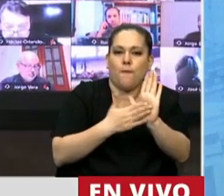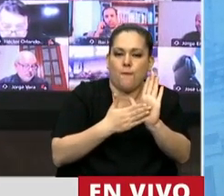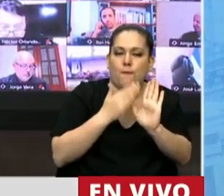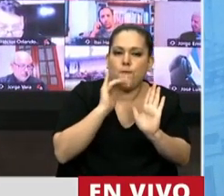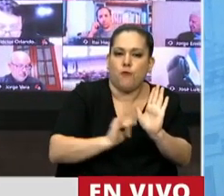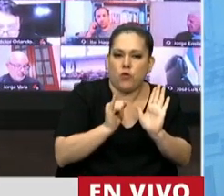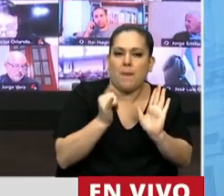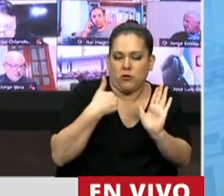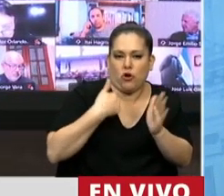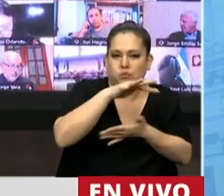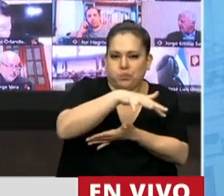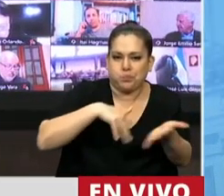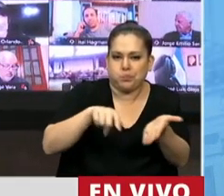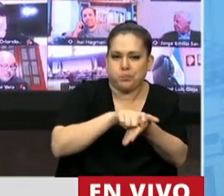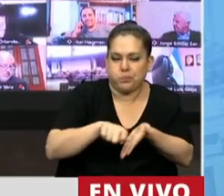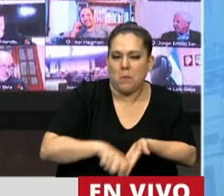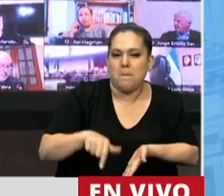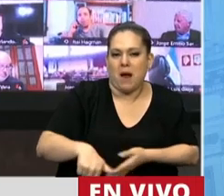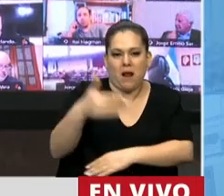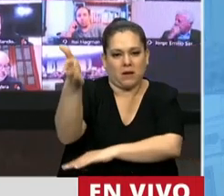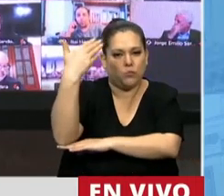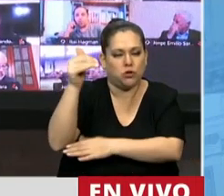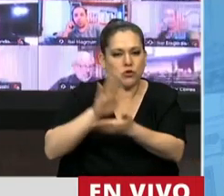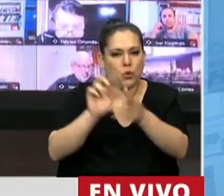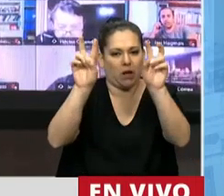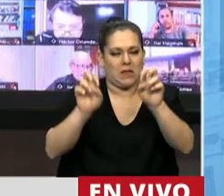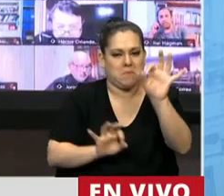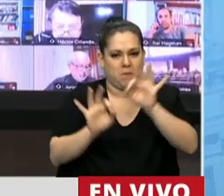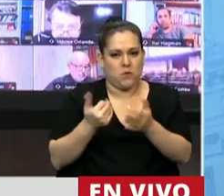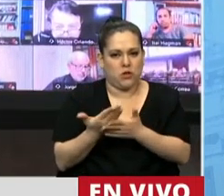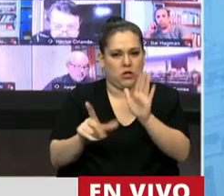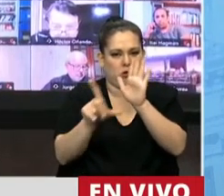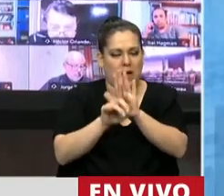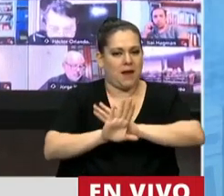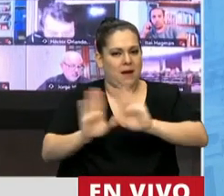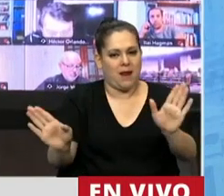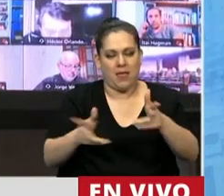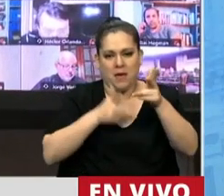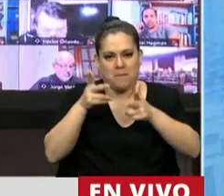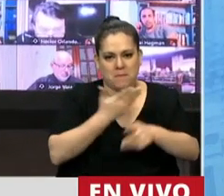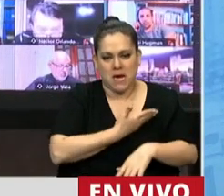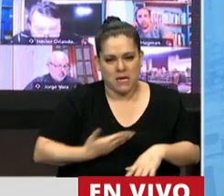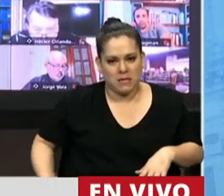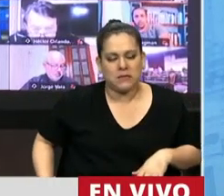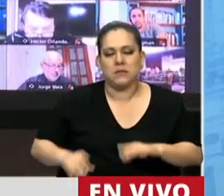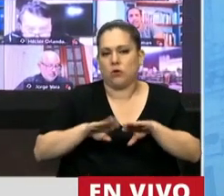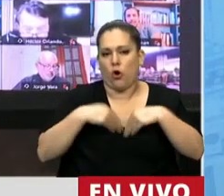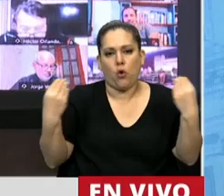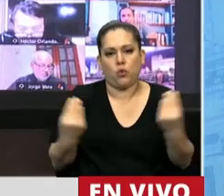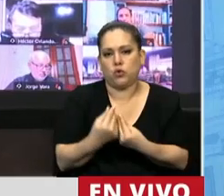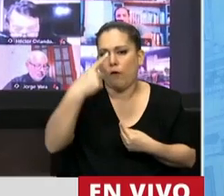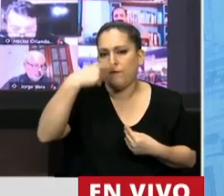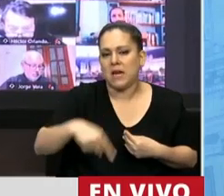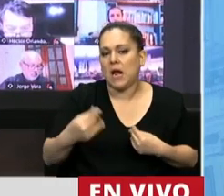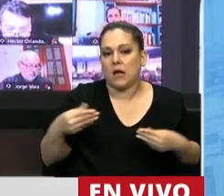había preparado para esta exposición respecto de este proyecto de ley. Nada más, señor Presidente, solamente concluyendo que